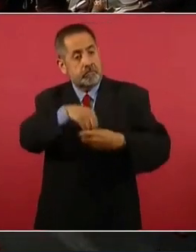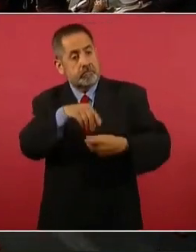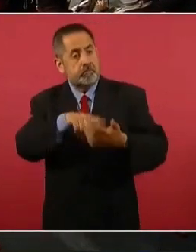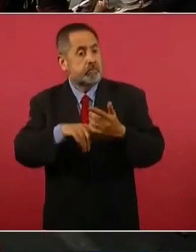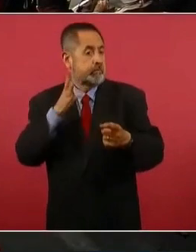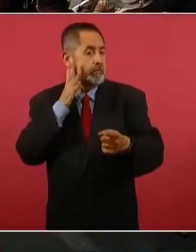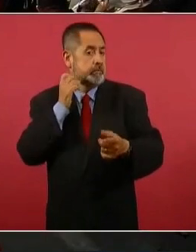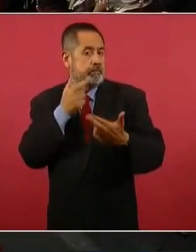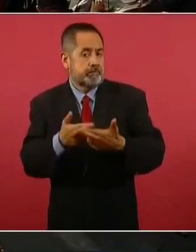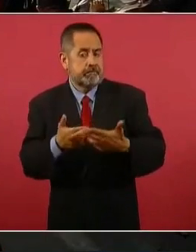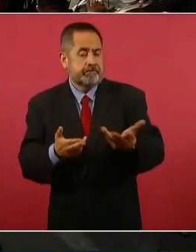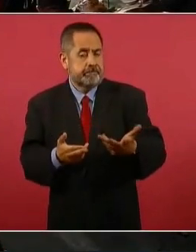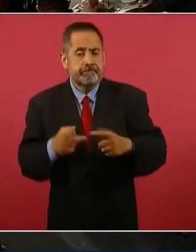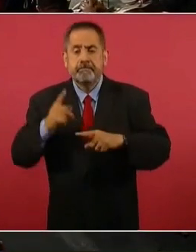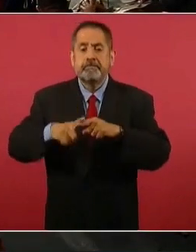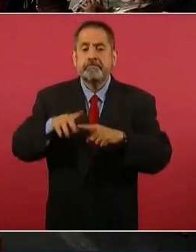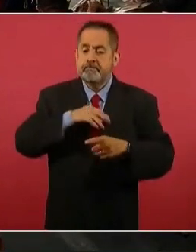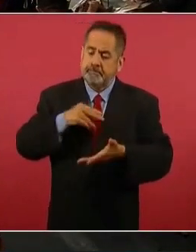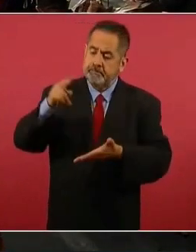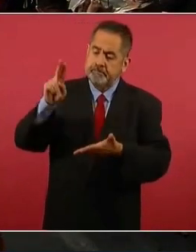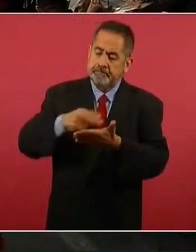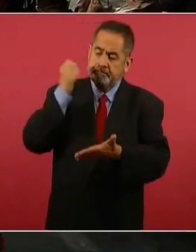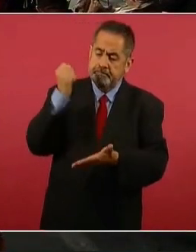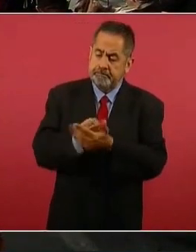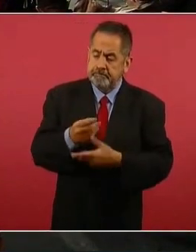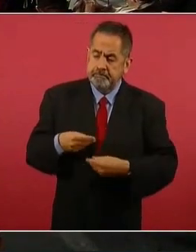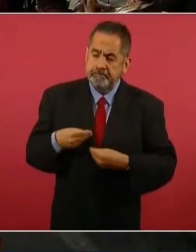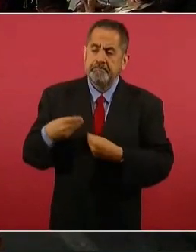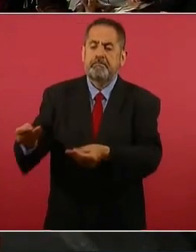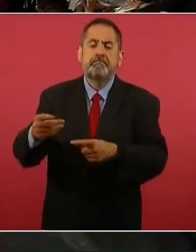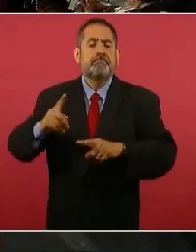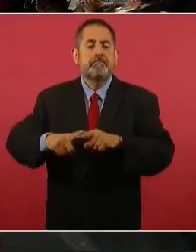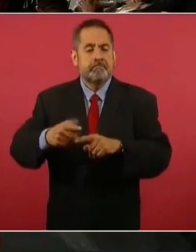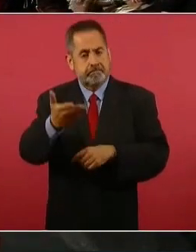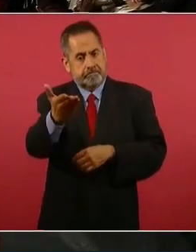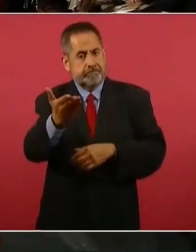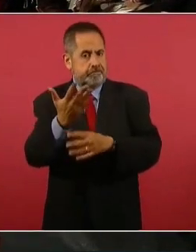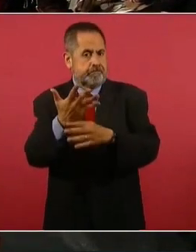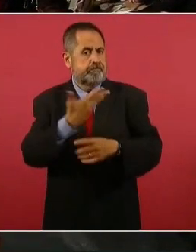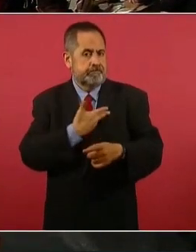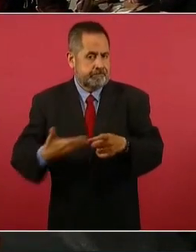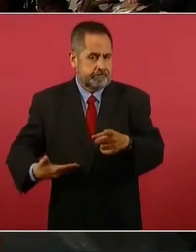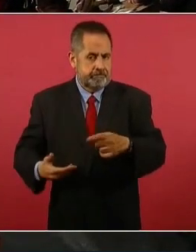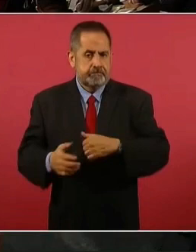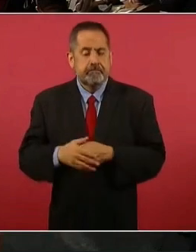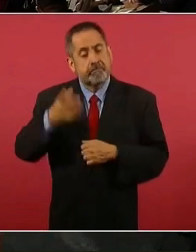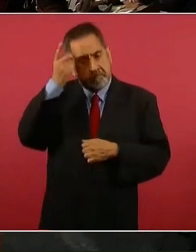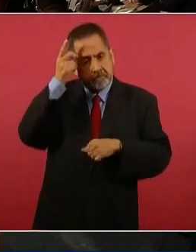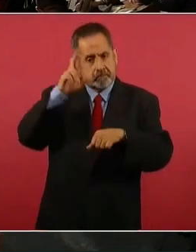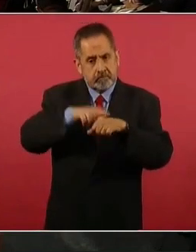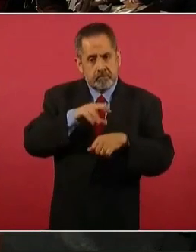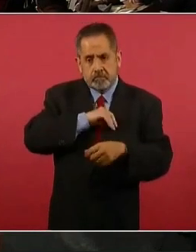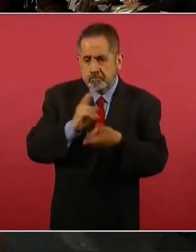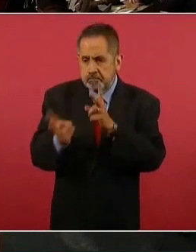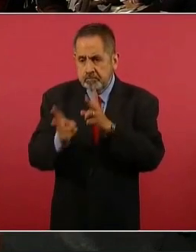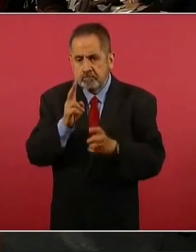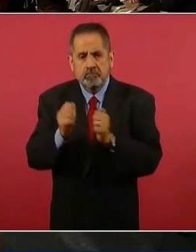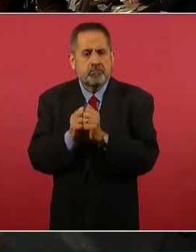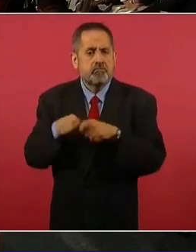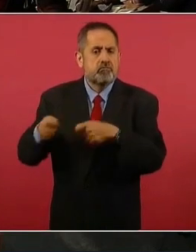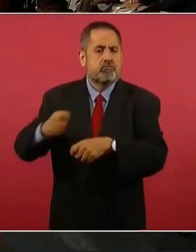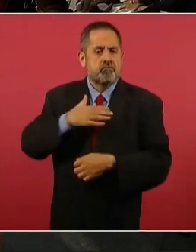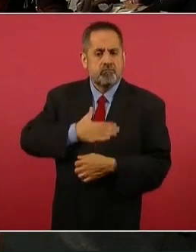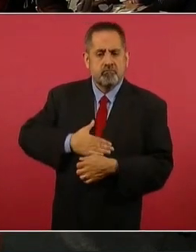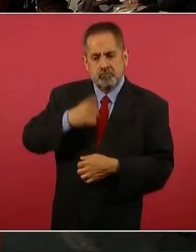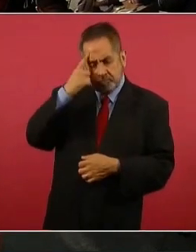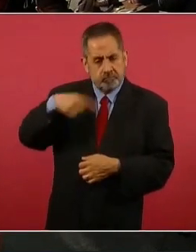Diputados. El único que puede liberar esos recursos es usted, señor presidente. ¿El director Soe los puede recibir para que se les haga justicia social